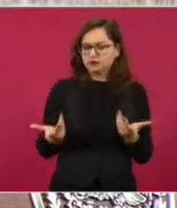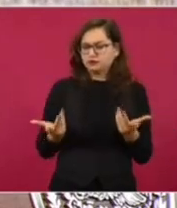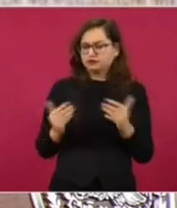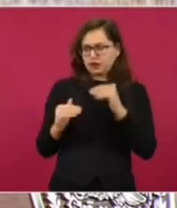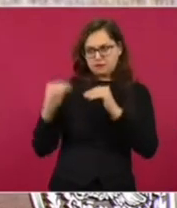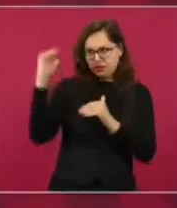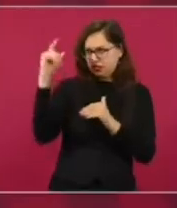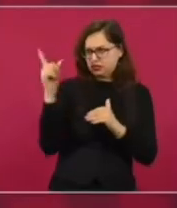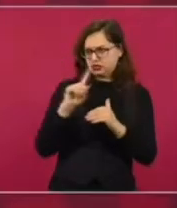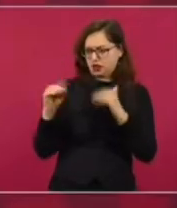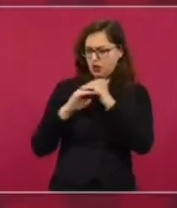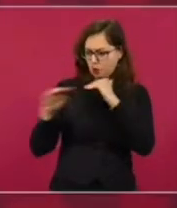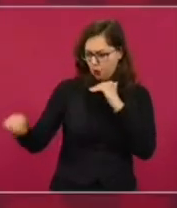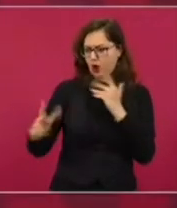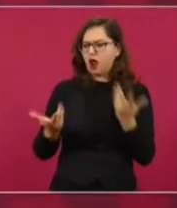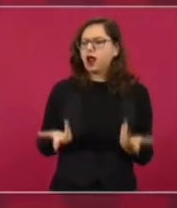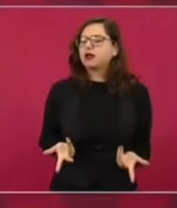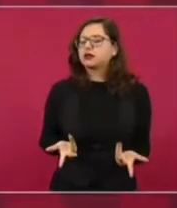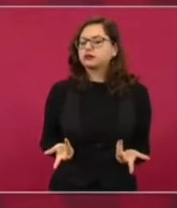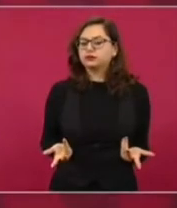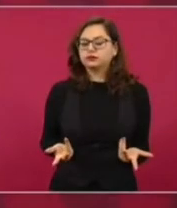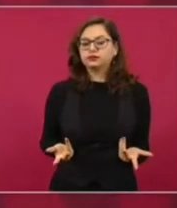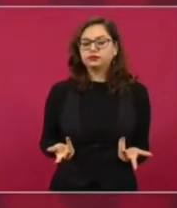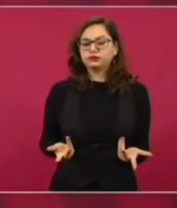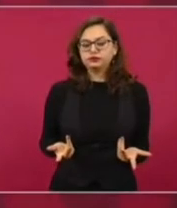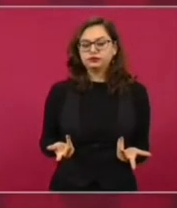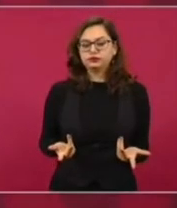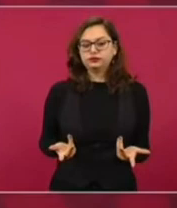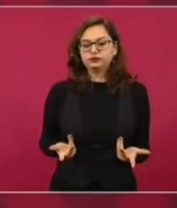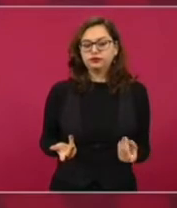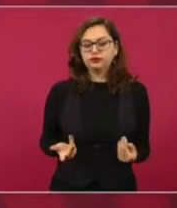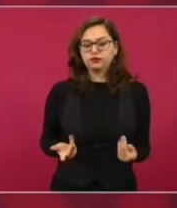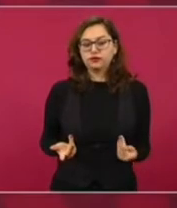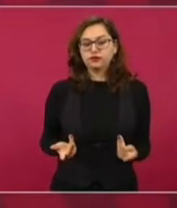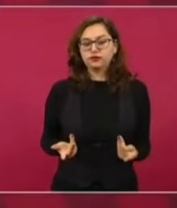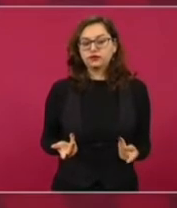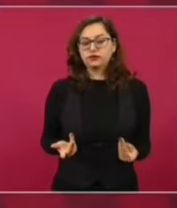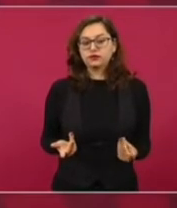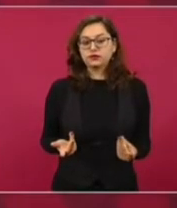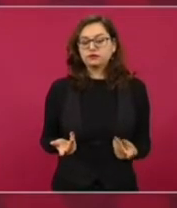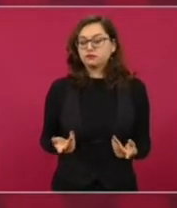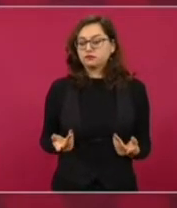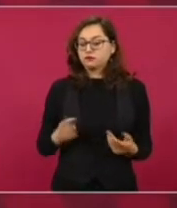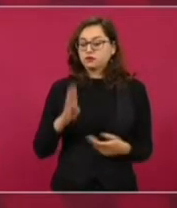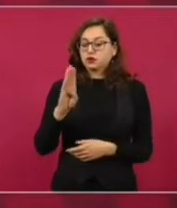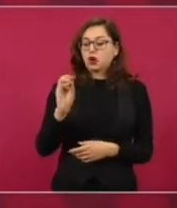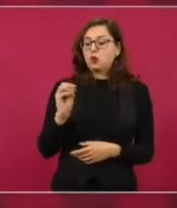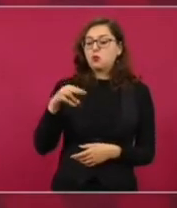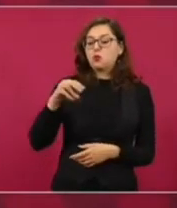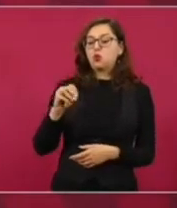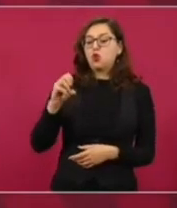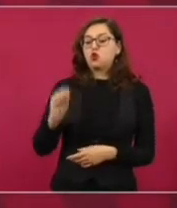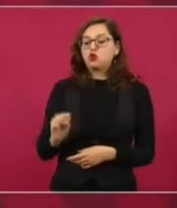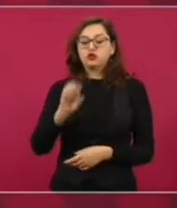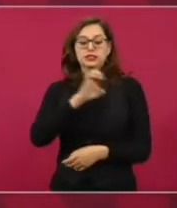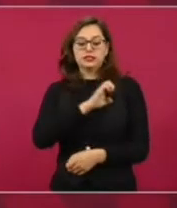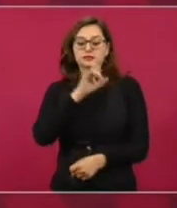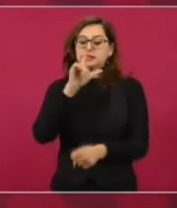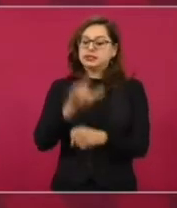más, si no tienen bonos especiales,